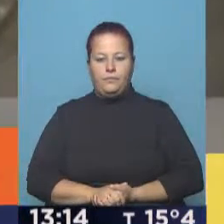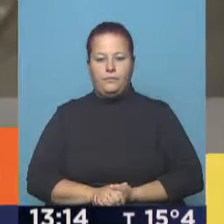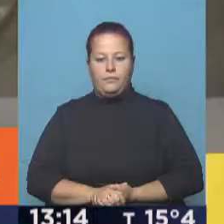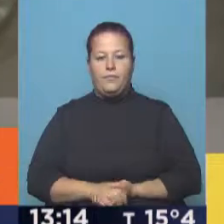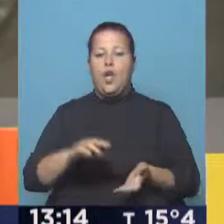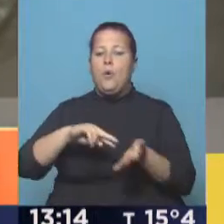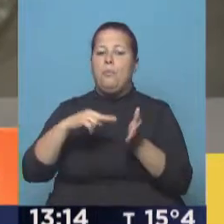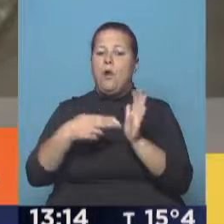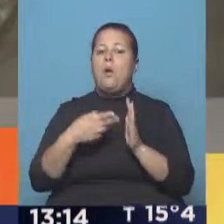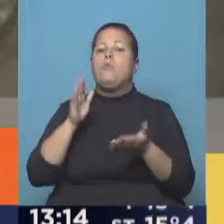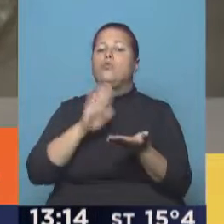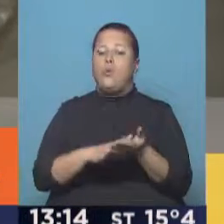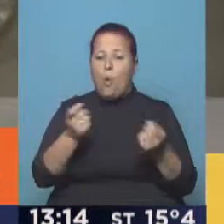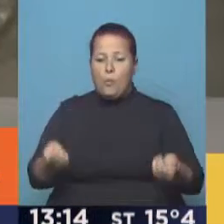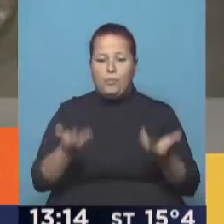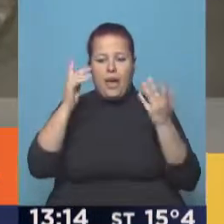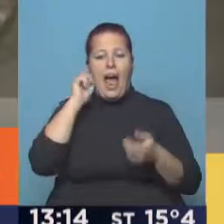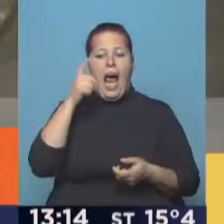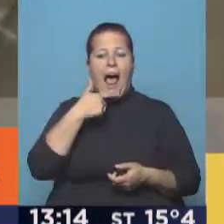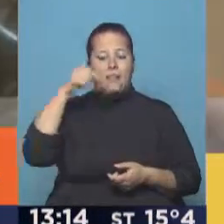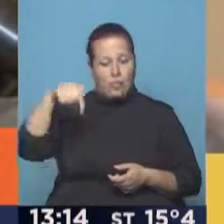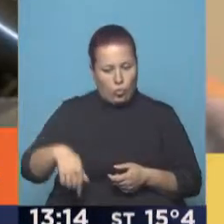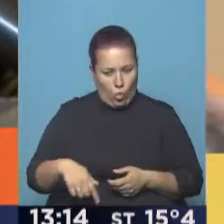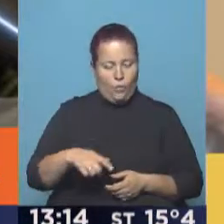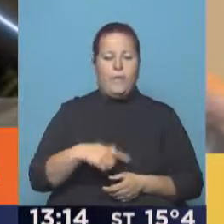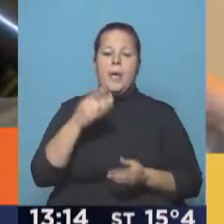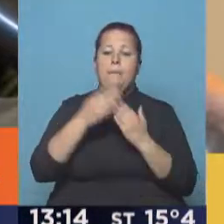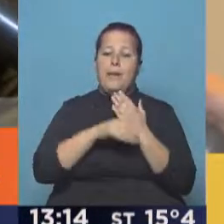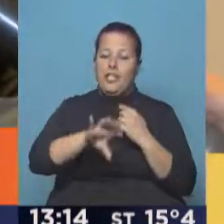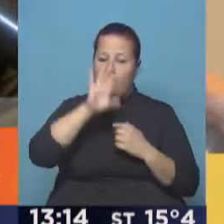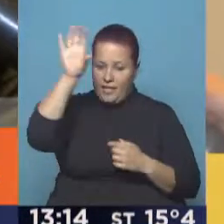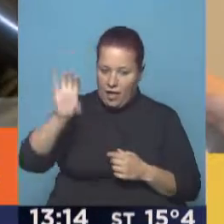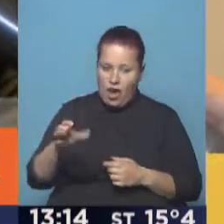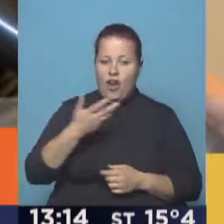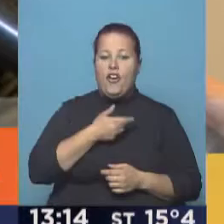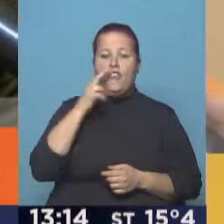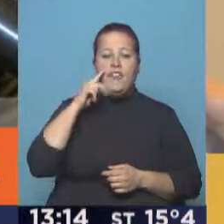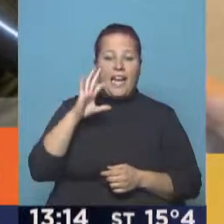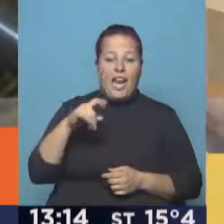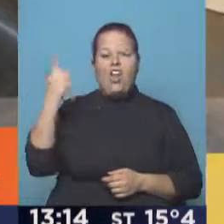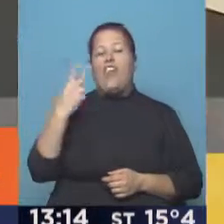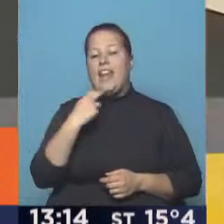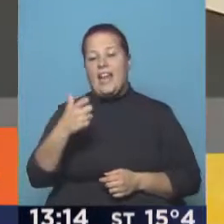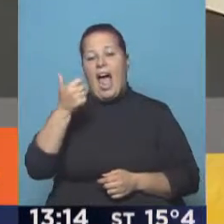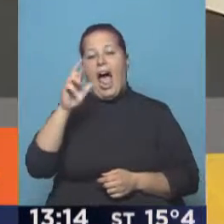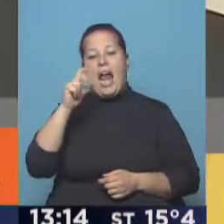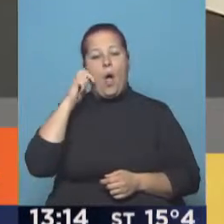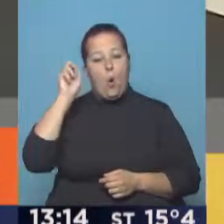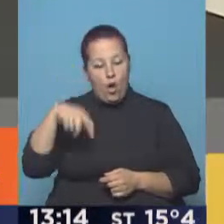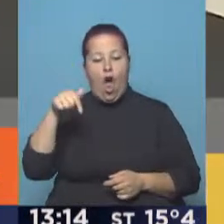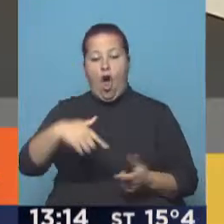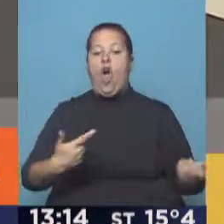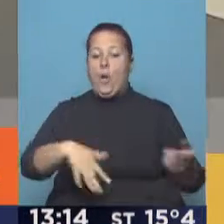Crisis por la suba del gas en la Patagonia. El ministro de Interior, Rogelio Frigerio, y el de Energía, Juan José Aranguren, se